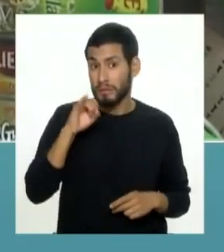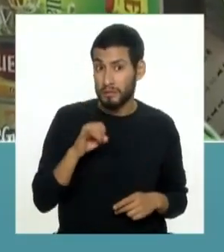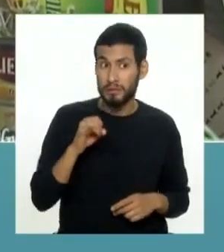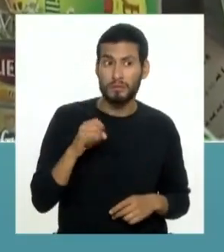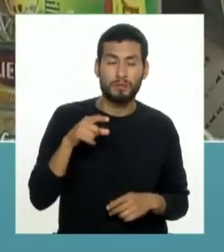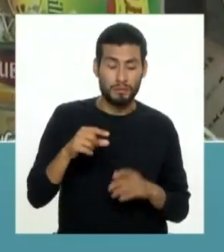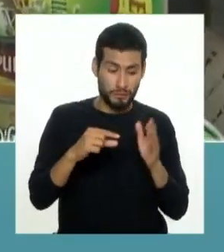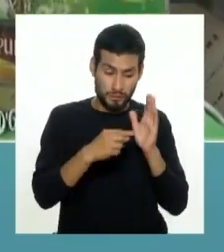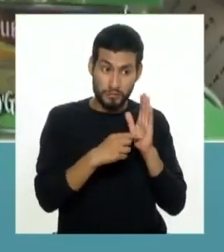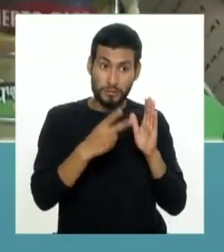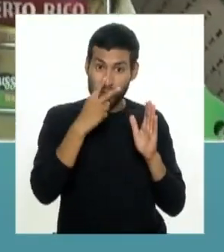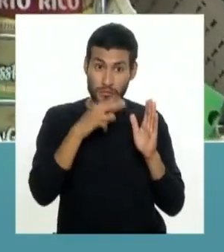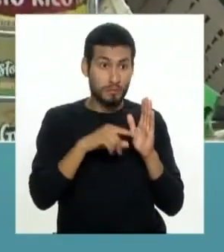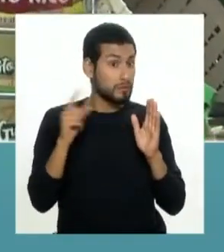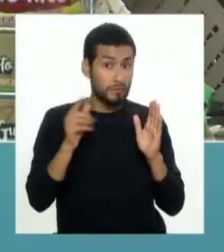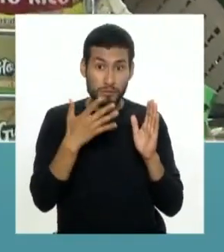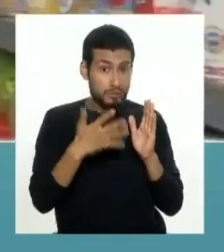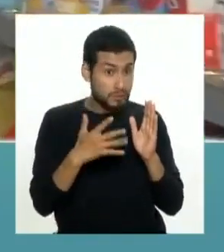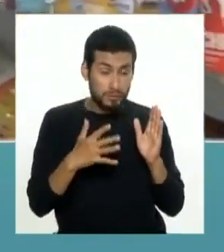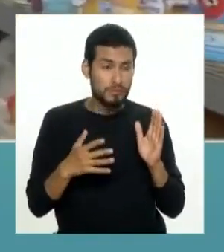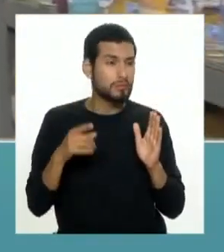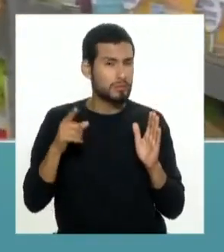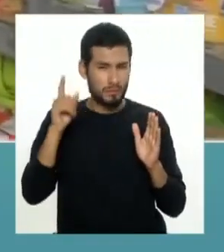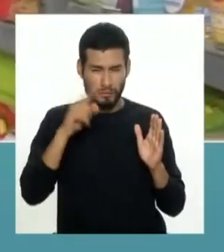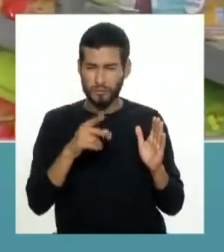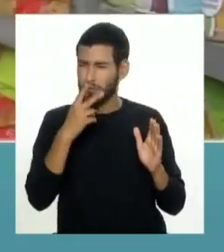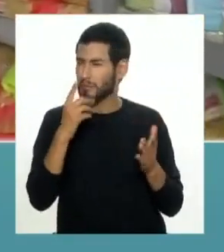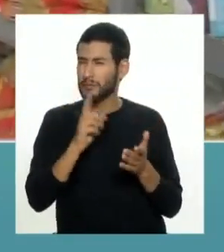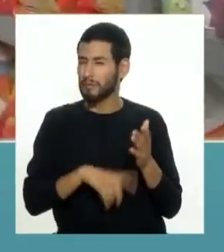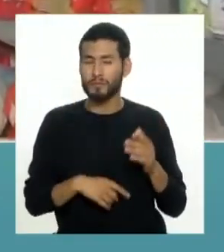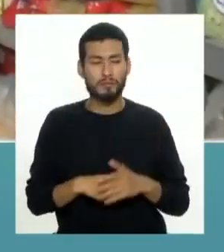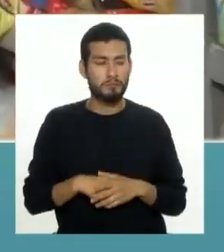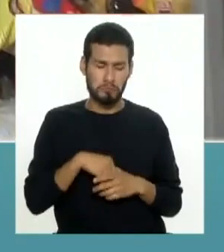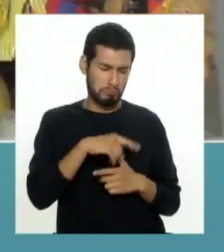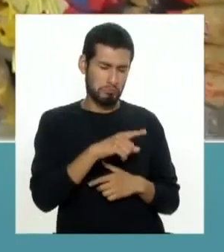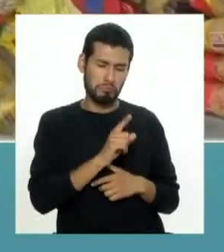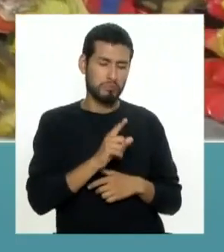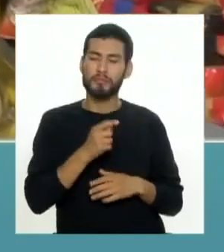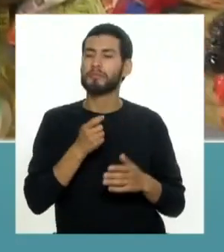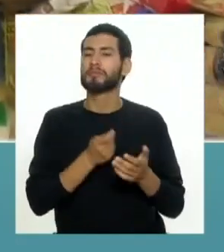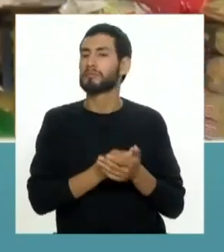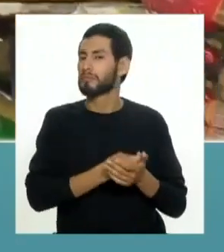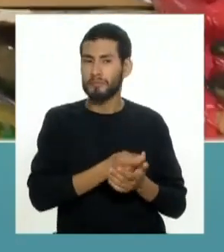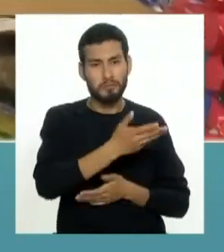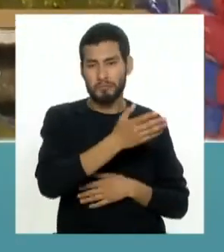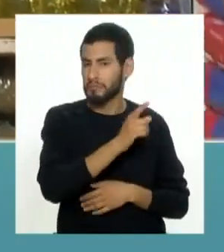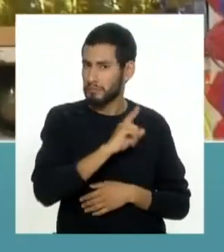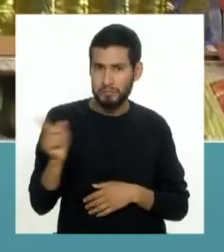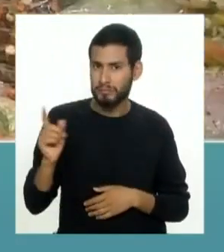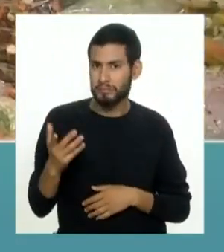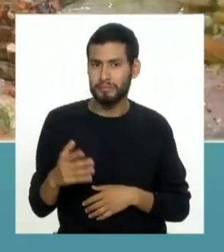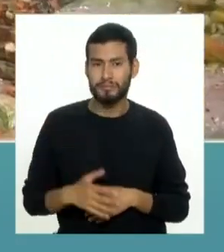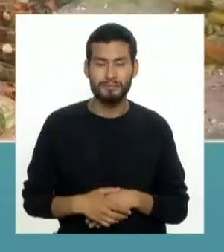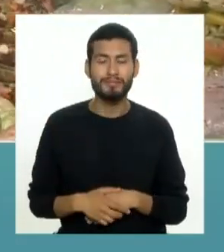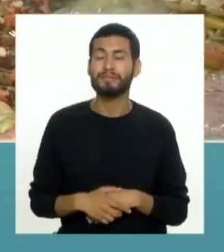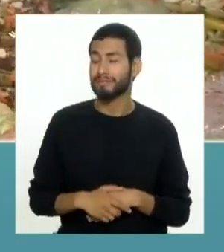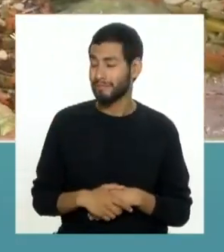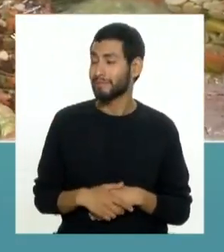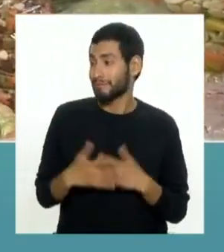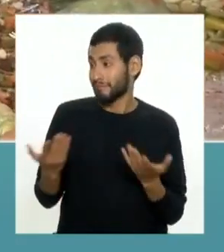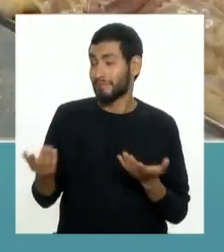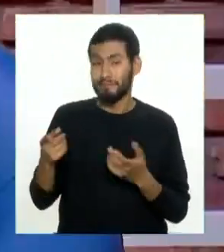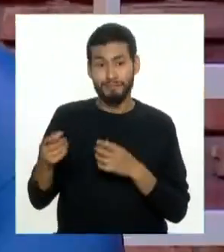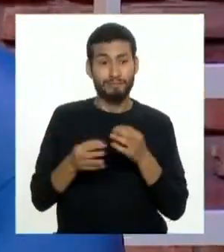en la etiqueta lee que no lo tiene lo que tiene que hacer es muy sencillo no lo compre no lo compre justo iba a eso Crisólogo me ha